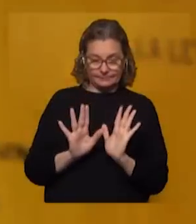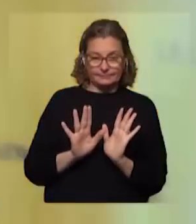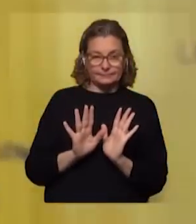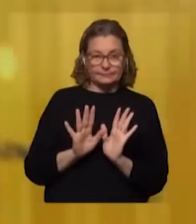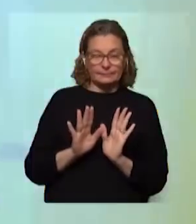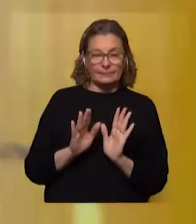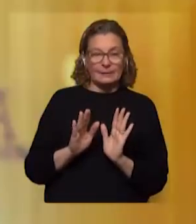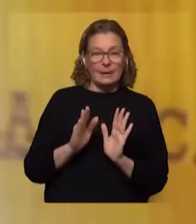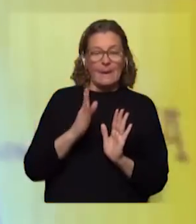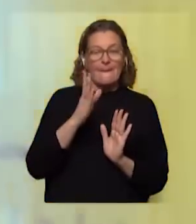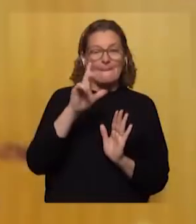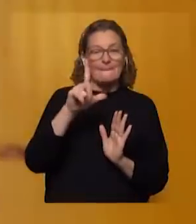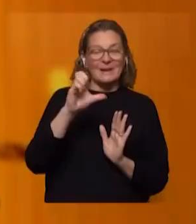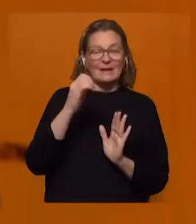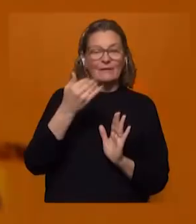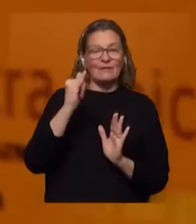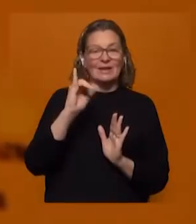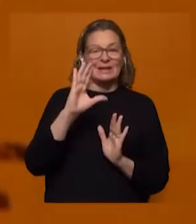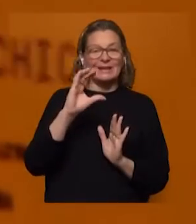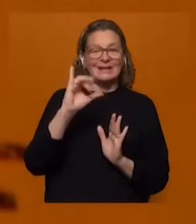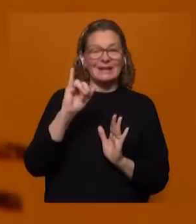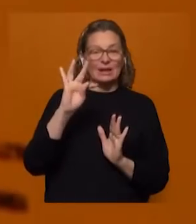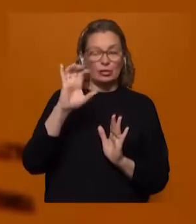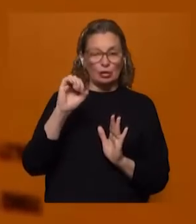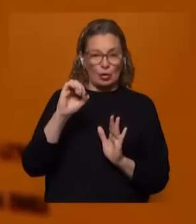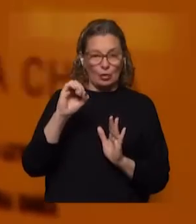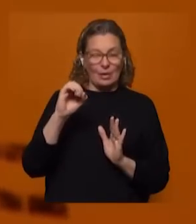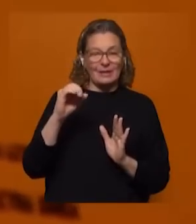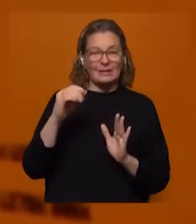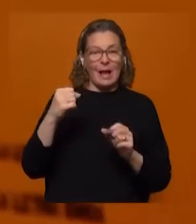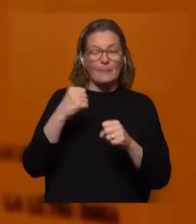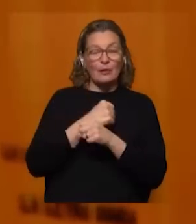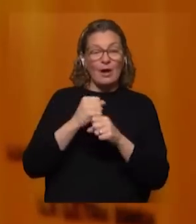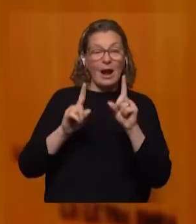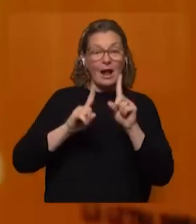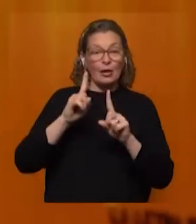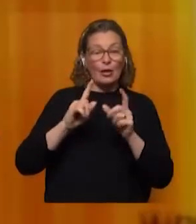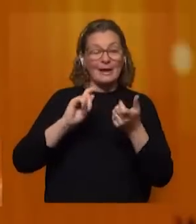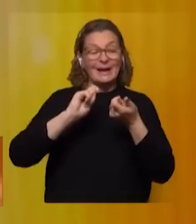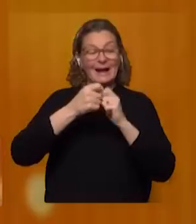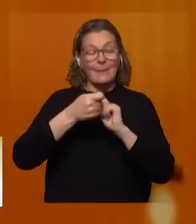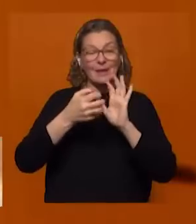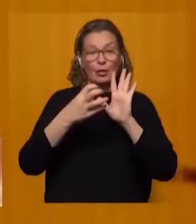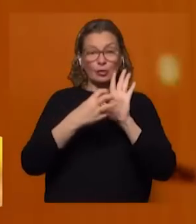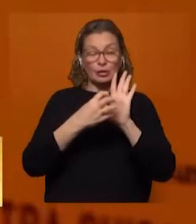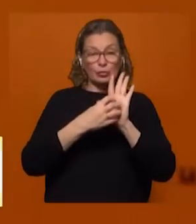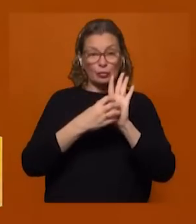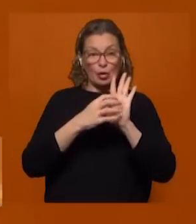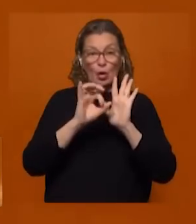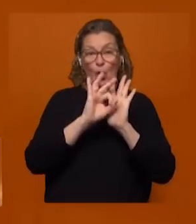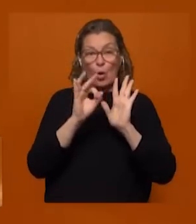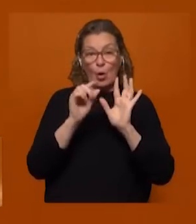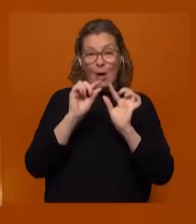el plebiscito es para aprobar algo que queda en la constitución puede ser para cambiar toda la constitución o para